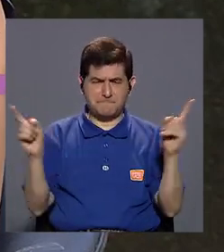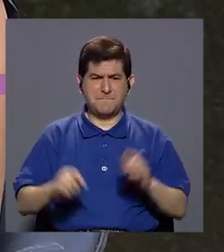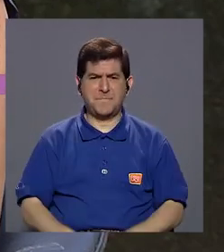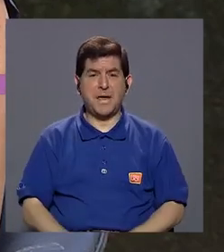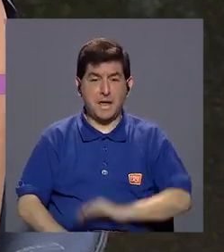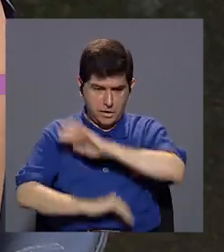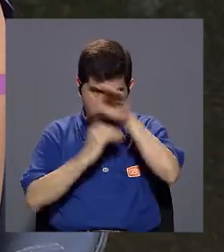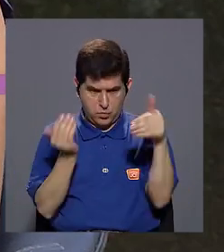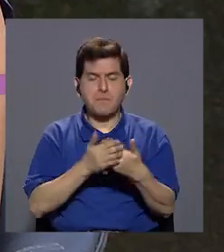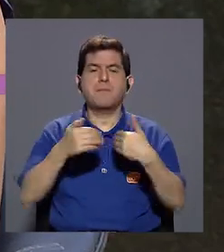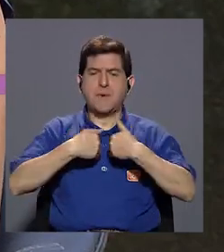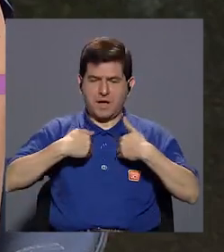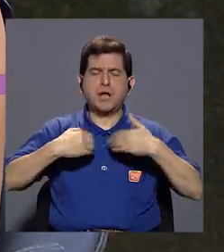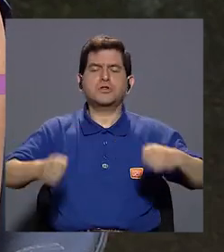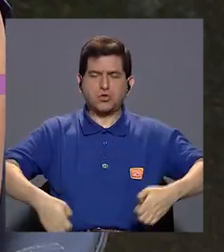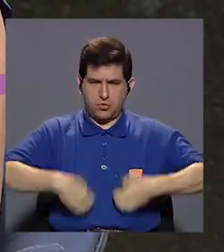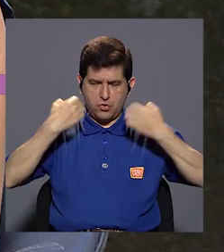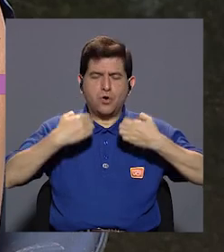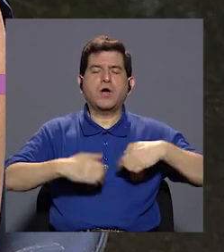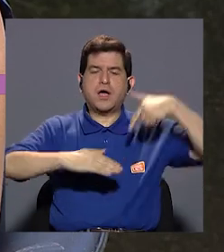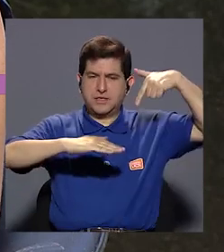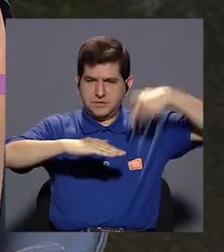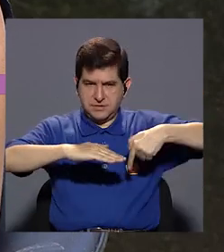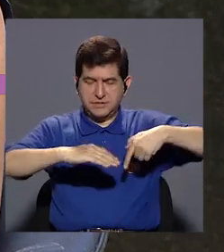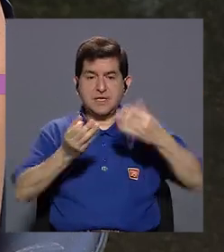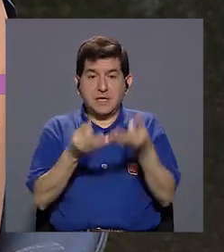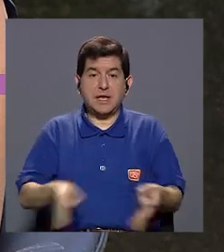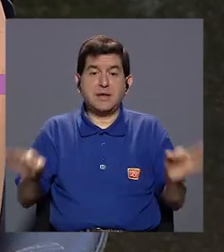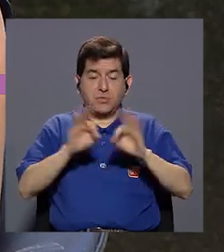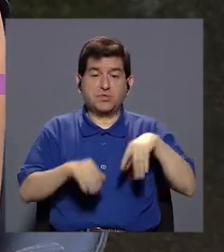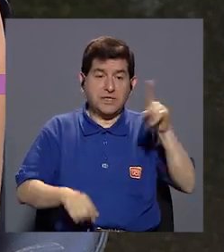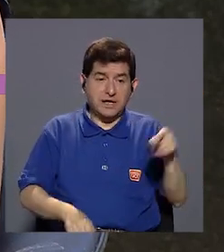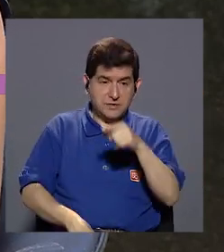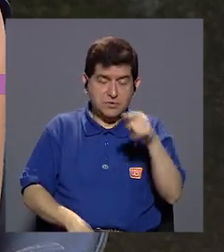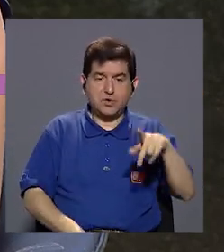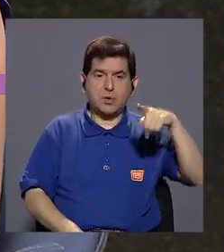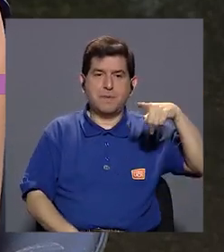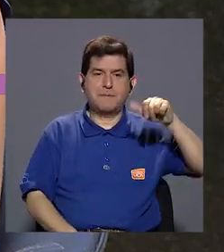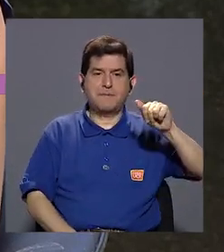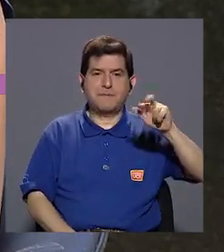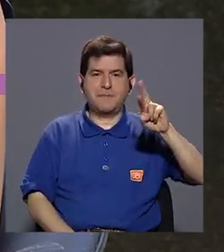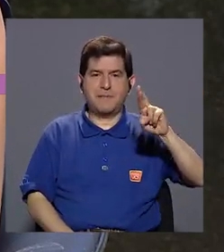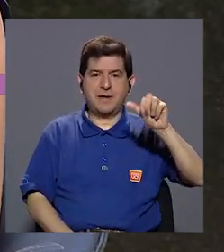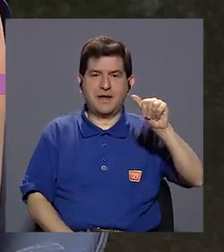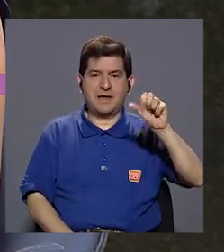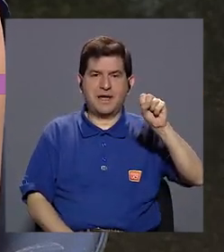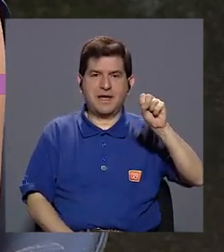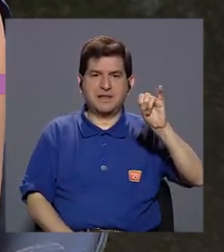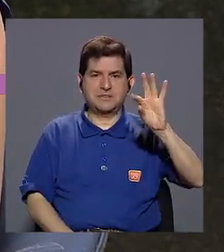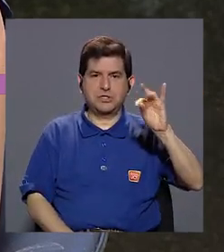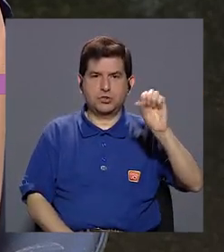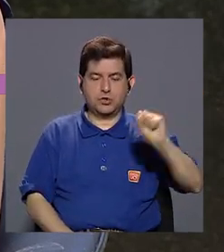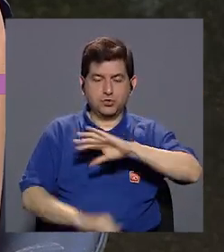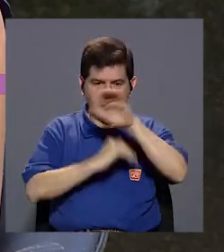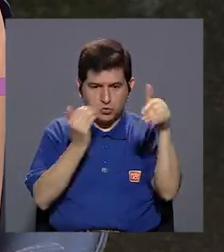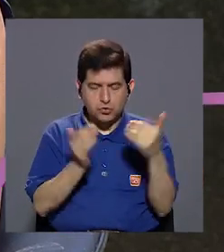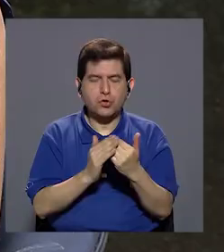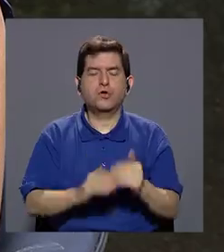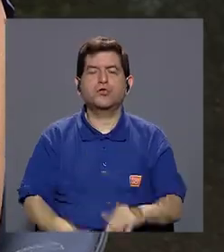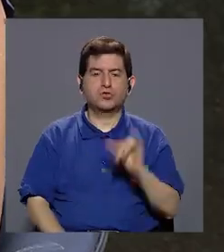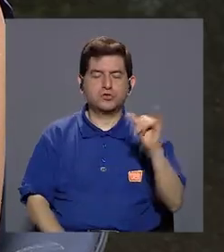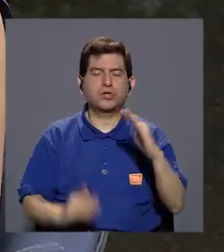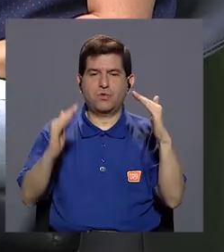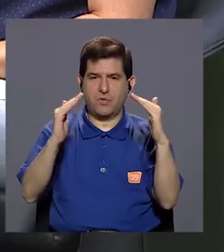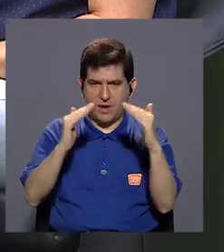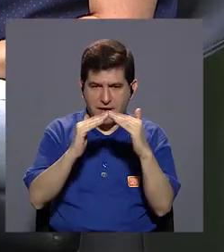existen vacunas para todas las especies. Lo que sí es importante es la desparasitación. Por ejemplo, ahí sí, todos los que conviven en una misma